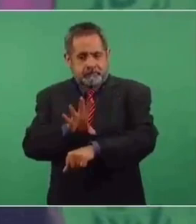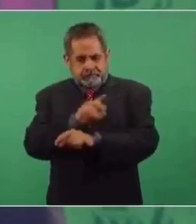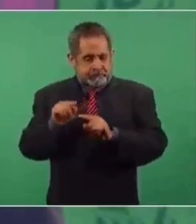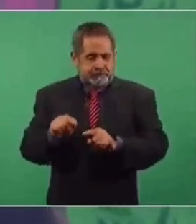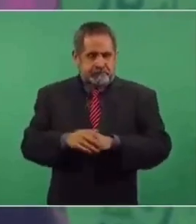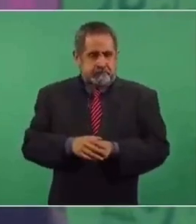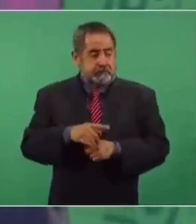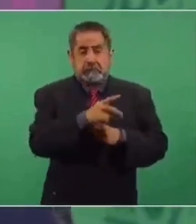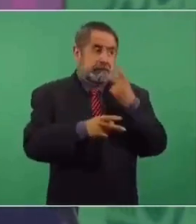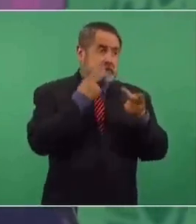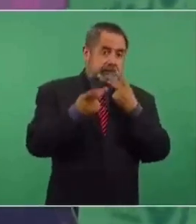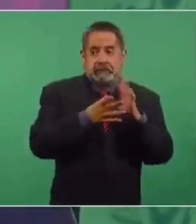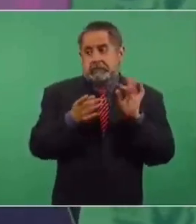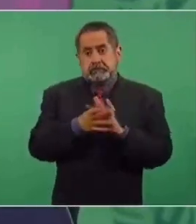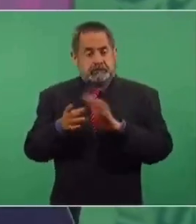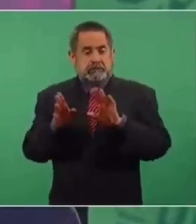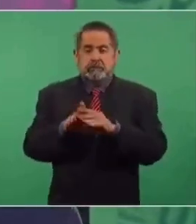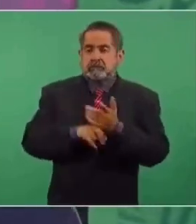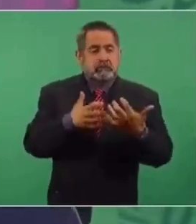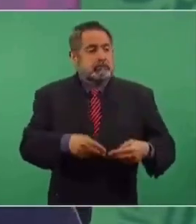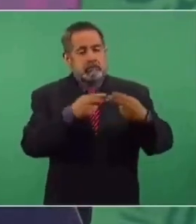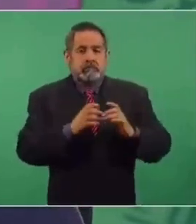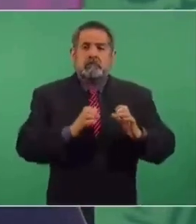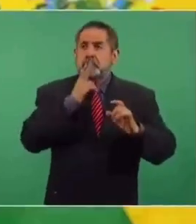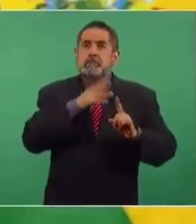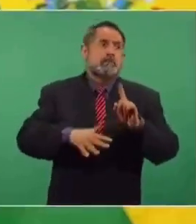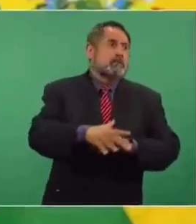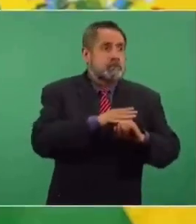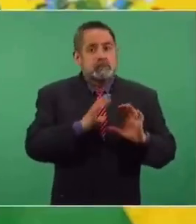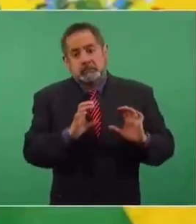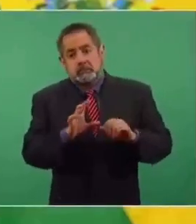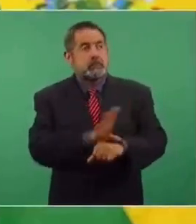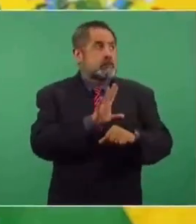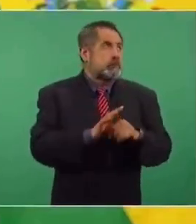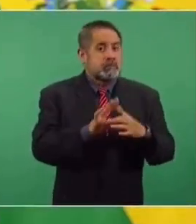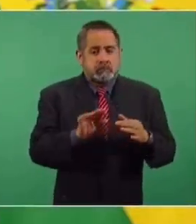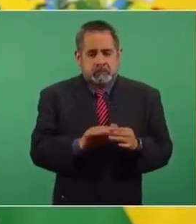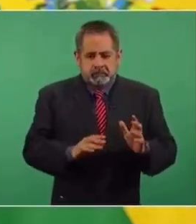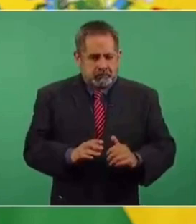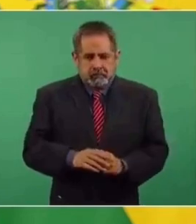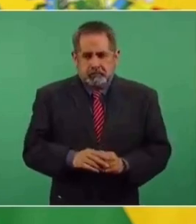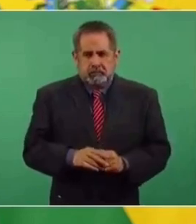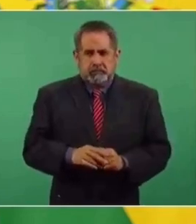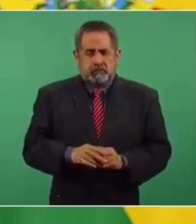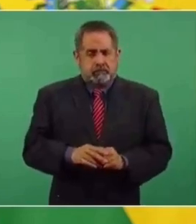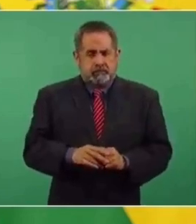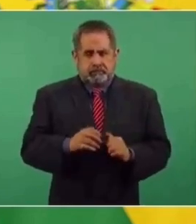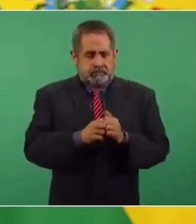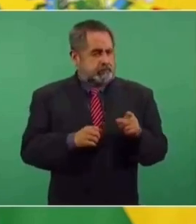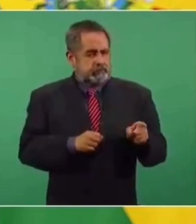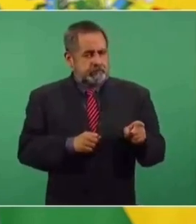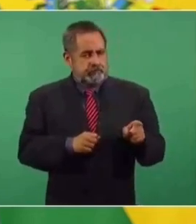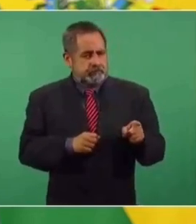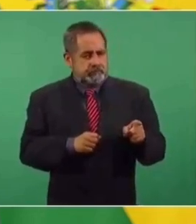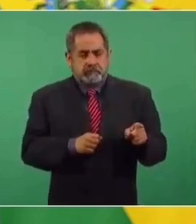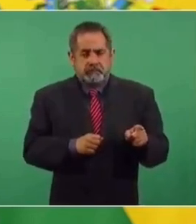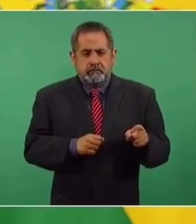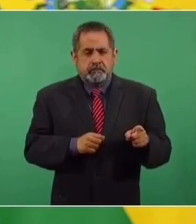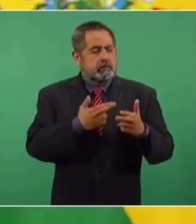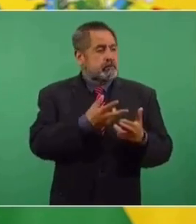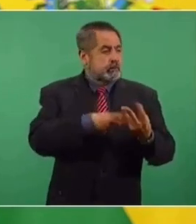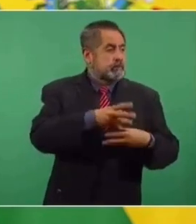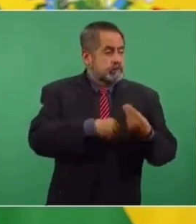se argumentó mucho de que las empresas cuidaban el medio ambiente y estaban generando energía con recursos